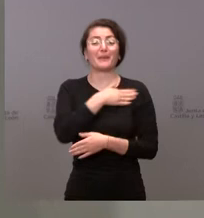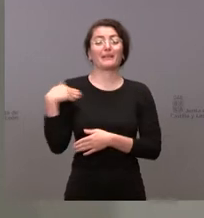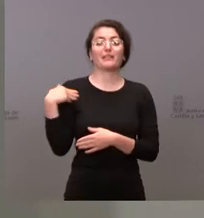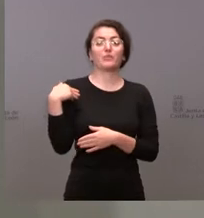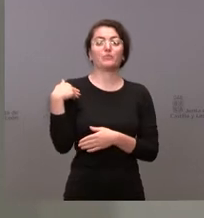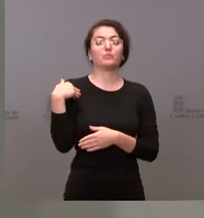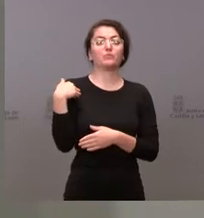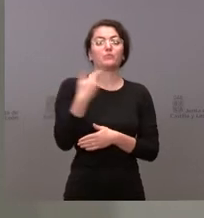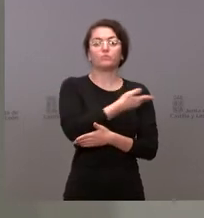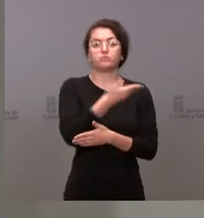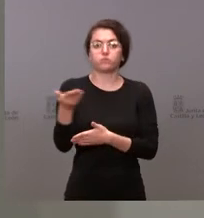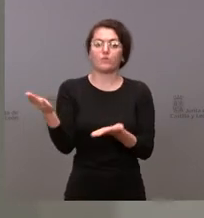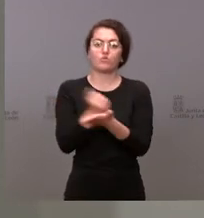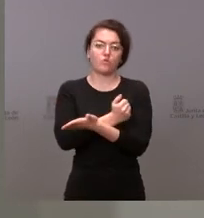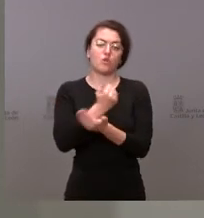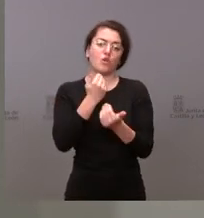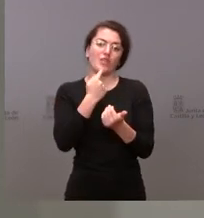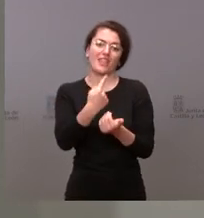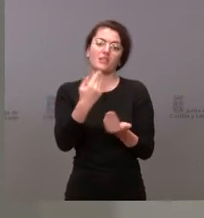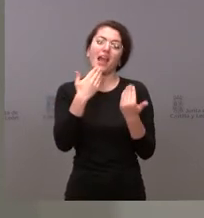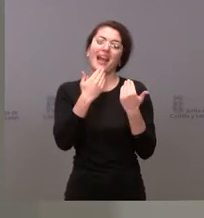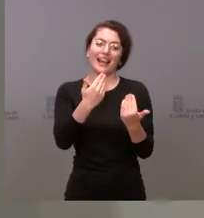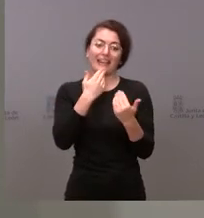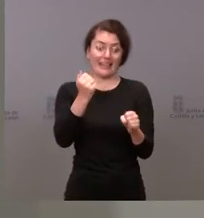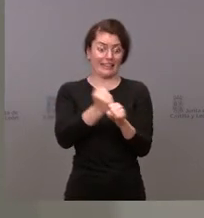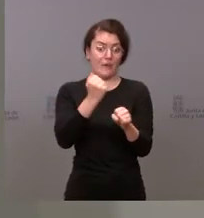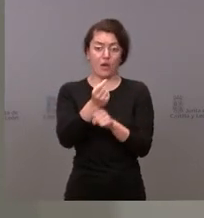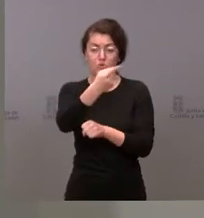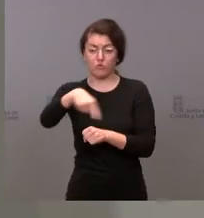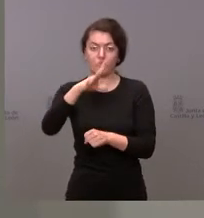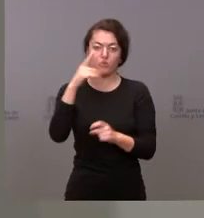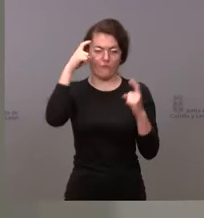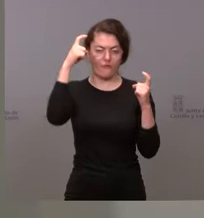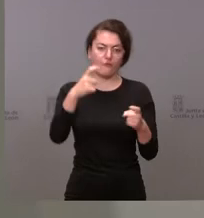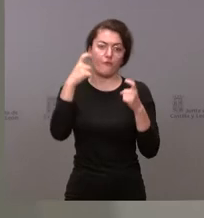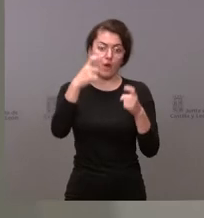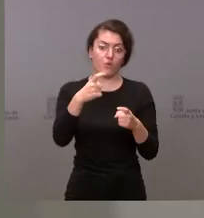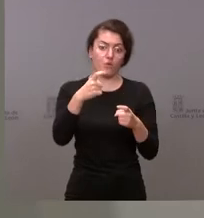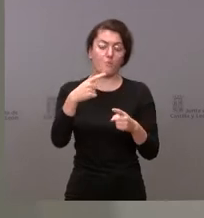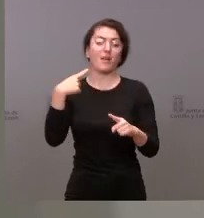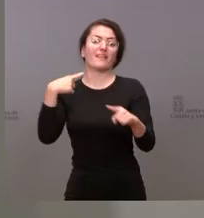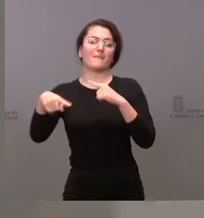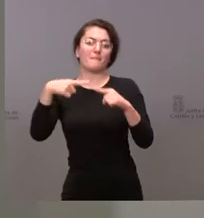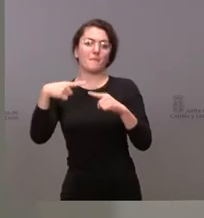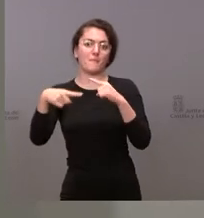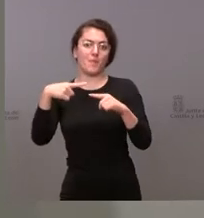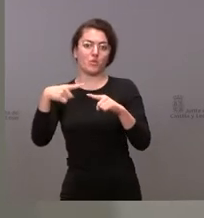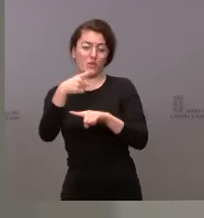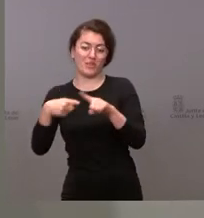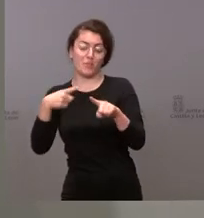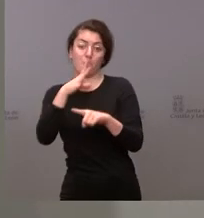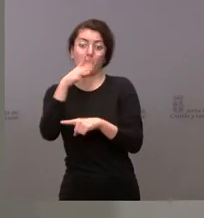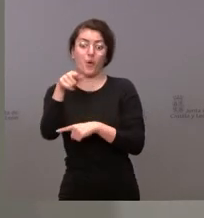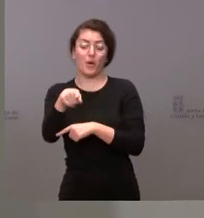primero agradecer a nuestros trabajadores el inmense esfuerzo que han hecho a nuestros mandos intermedios la difícil